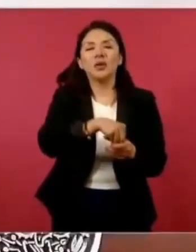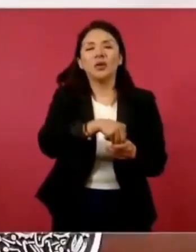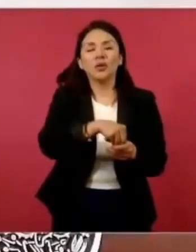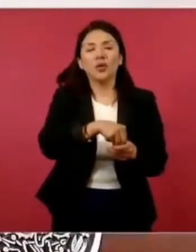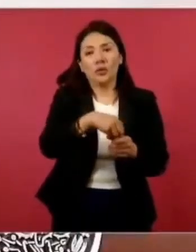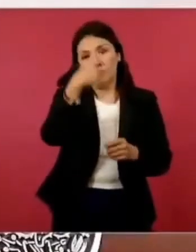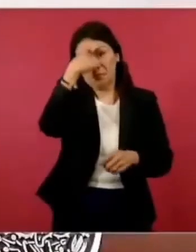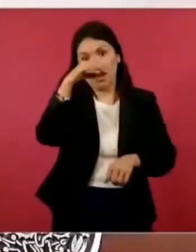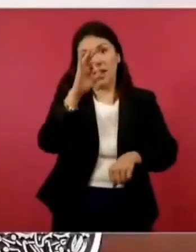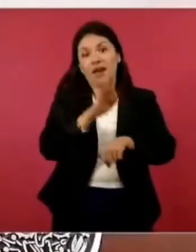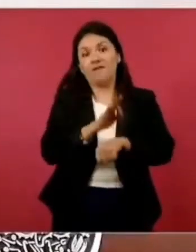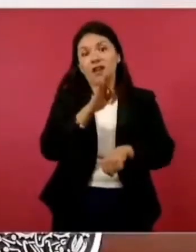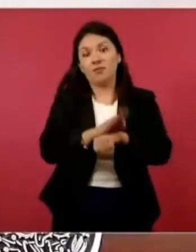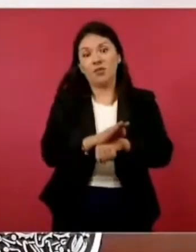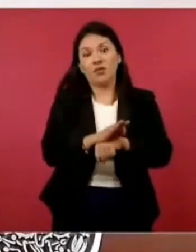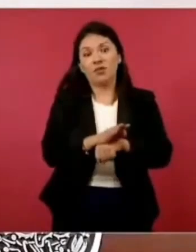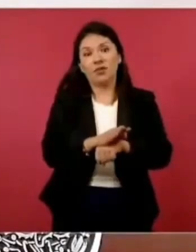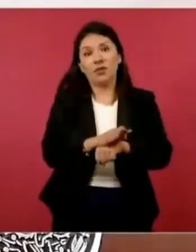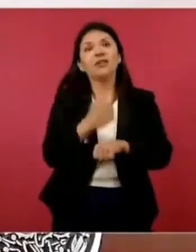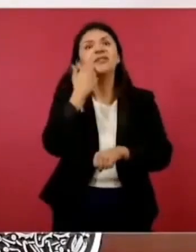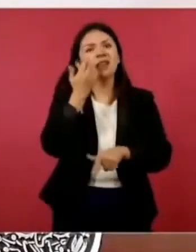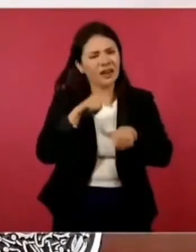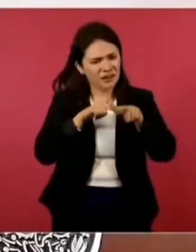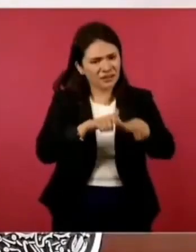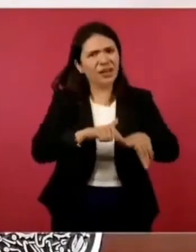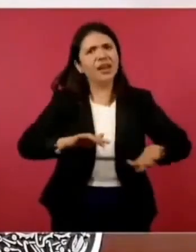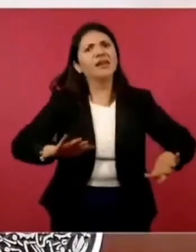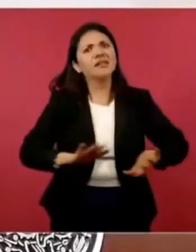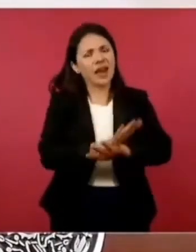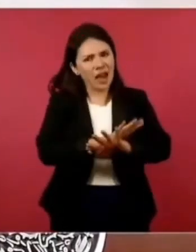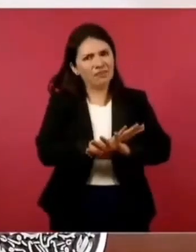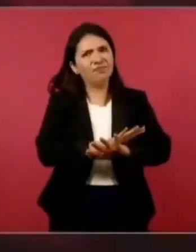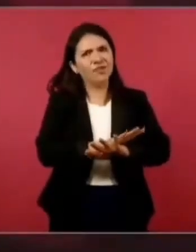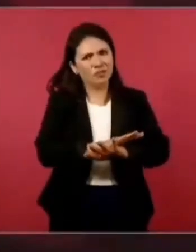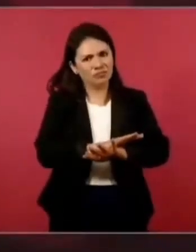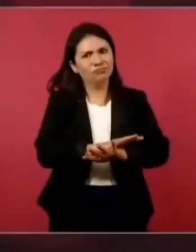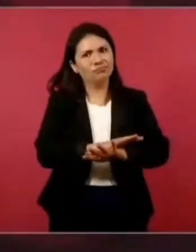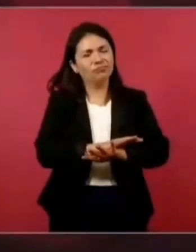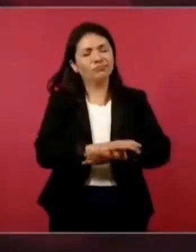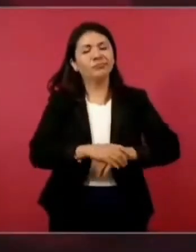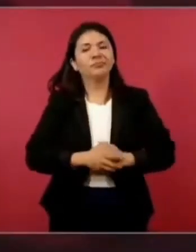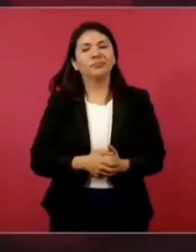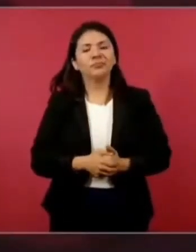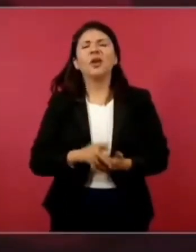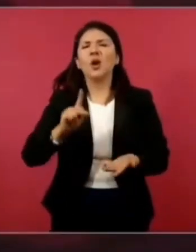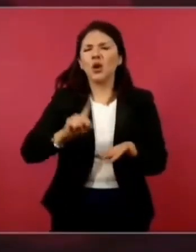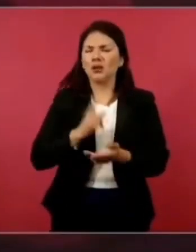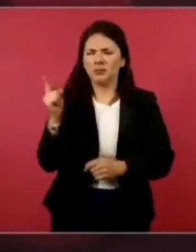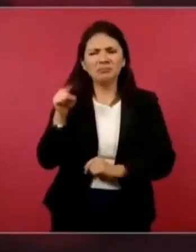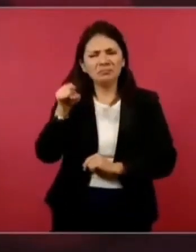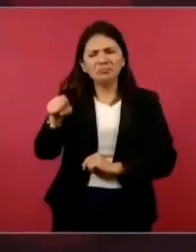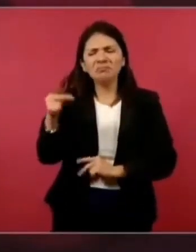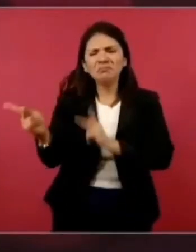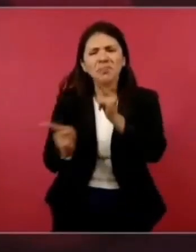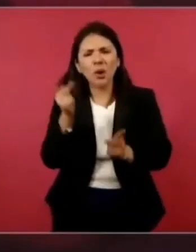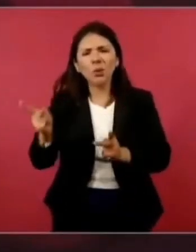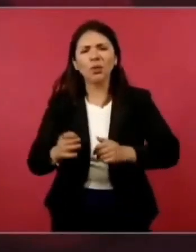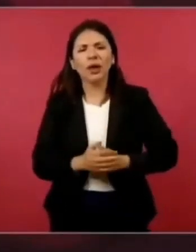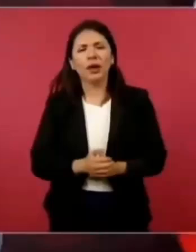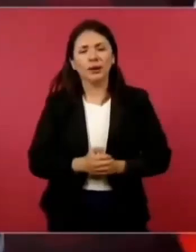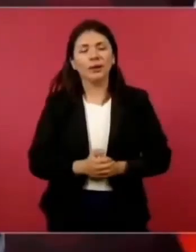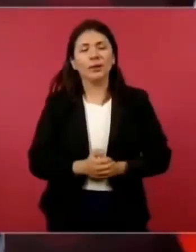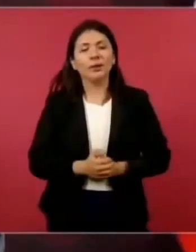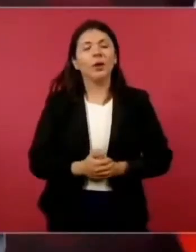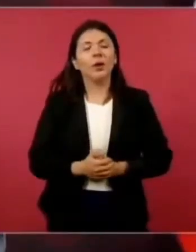de la transformación y todavía les preguntó. Ya salió